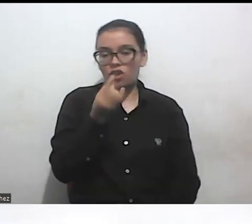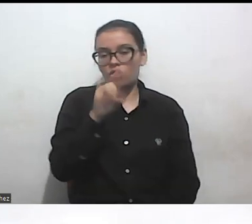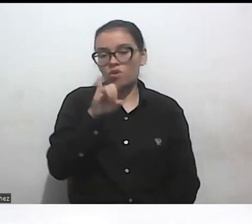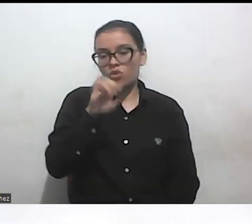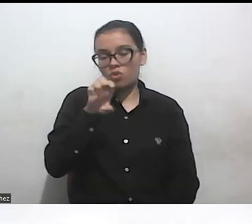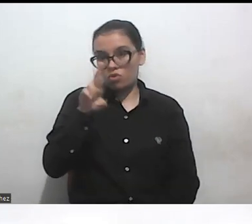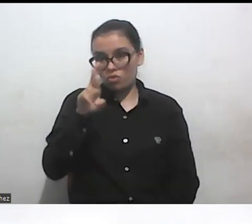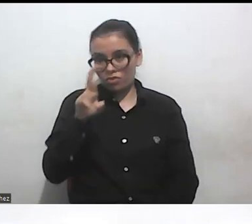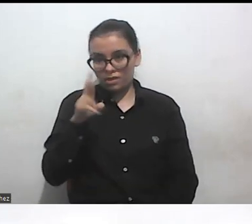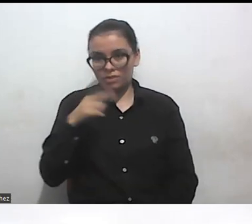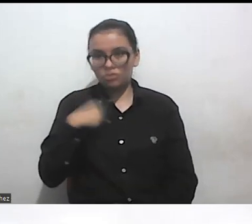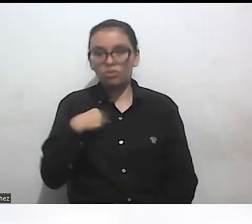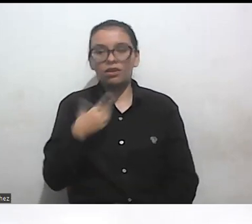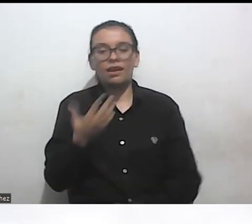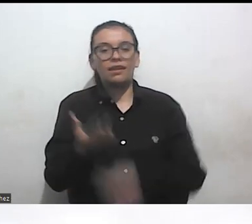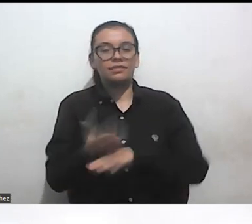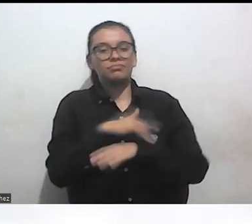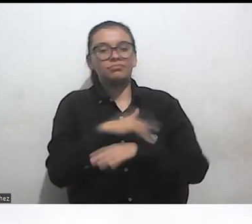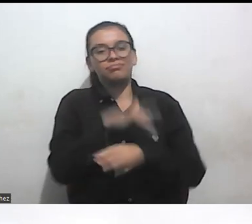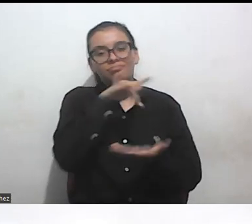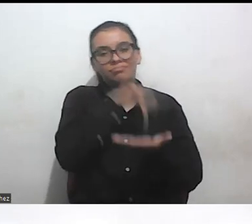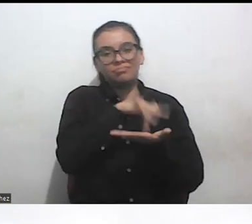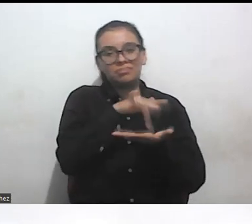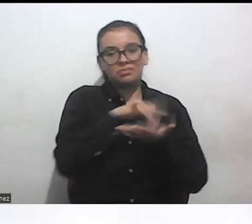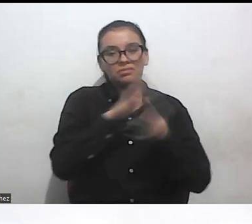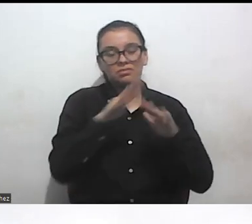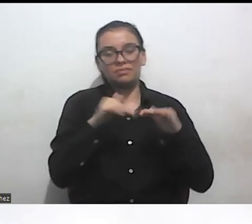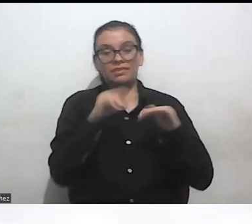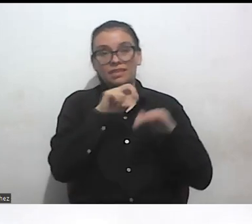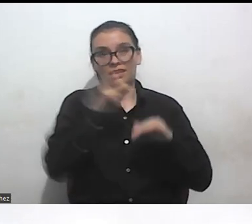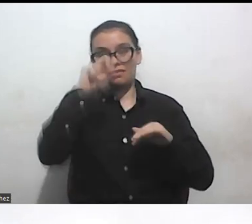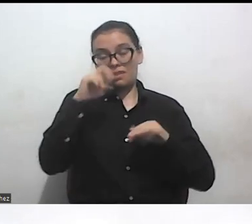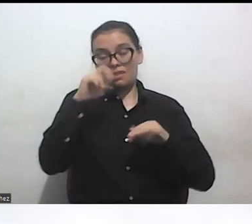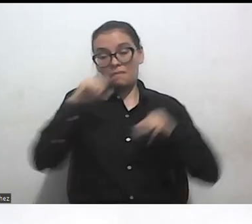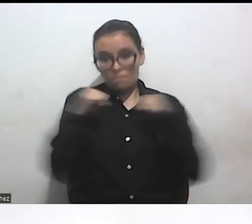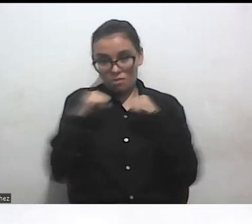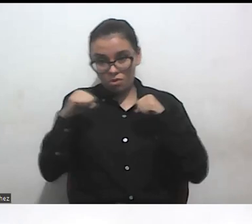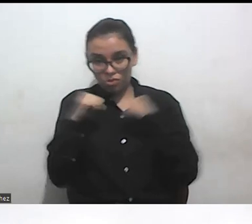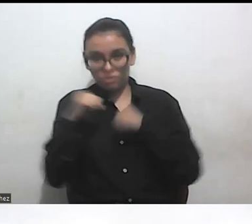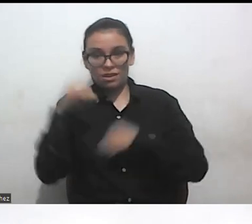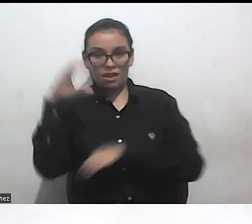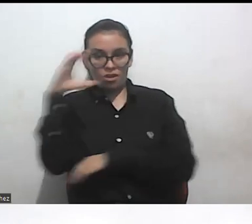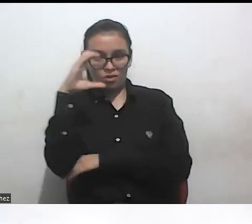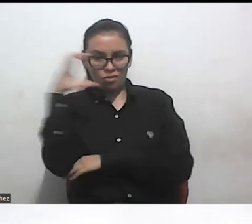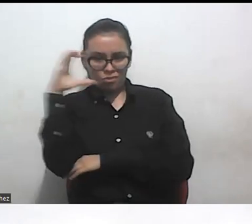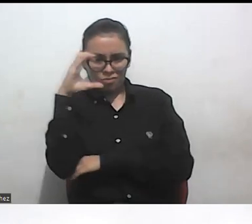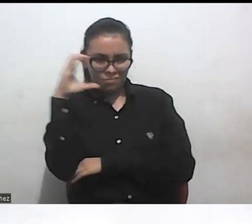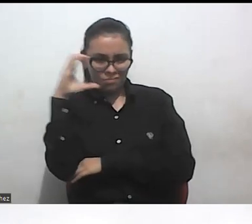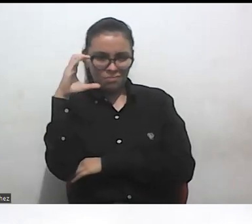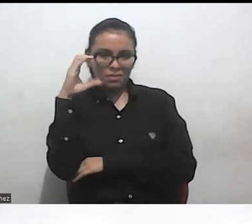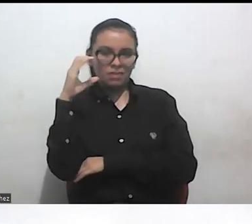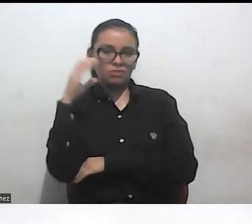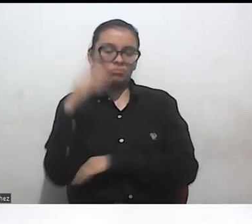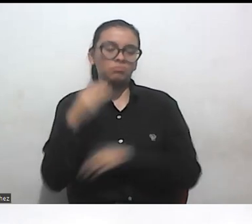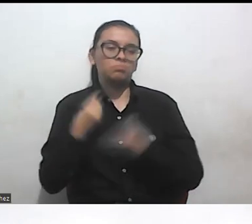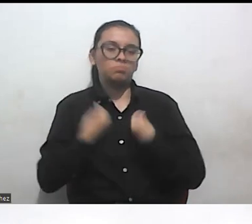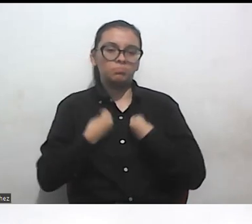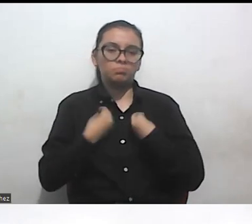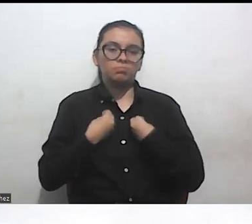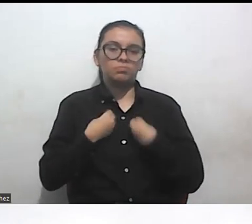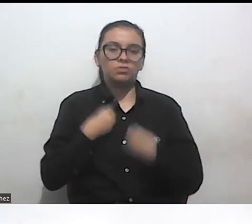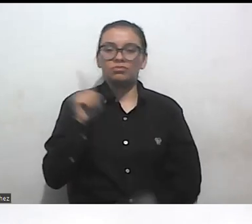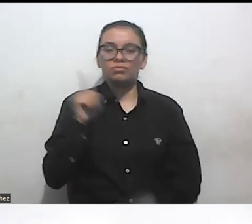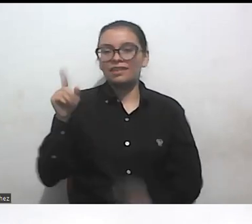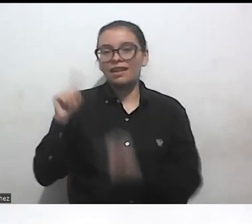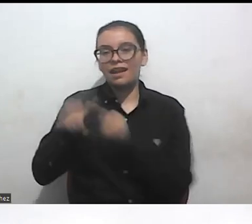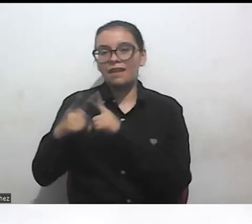Bogotá, que es la capital de Colombia, un país altamente centralizado, como siempre me recuerdan mis amigas